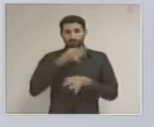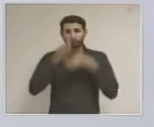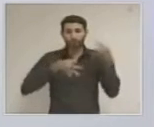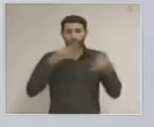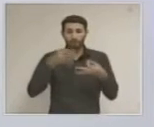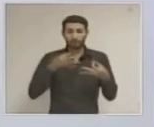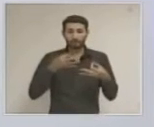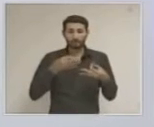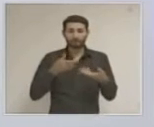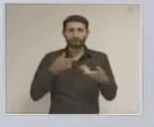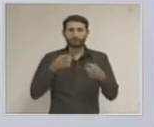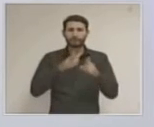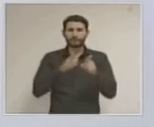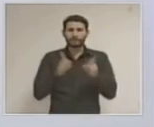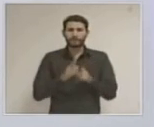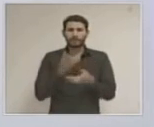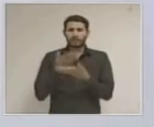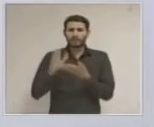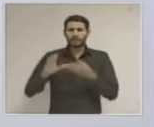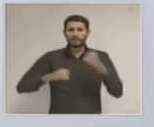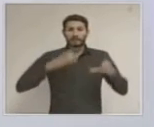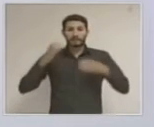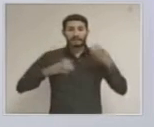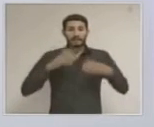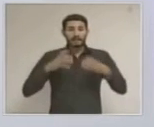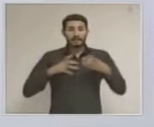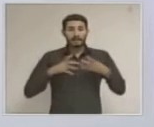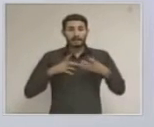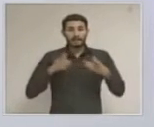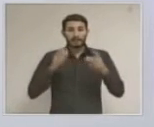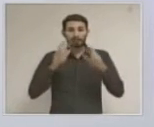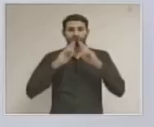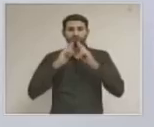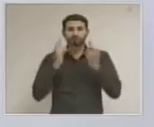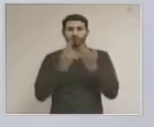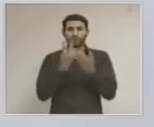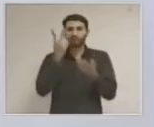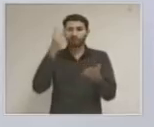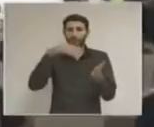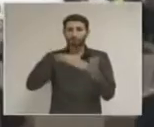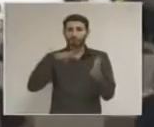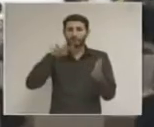Celebra la Cámara Mexicana de la Industria de la Construcción su reunión plenaria 2019.